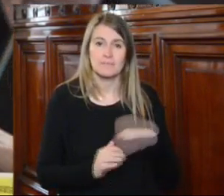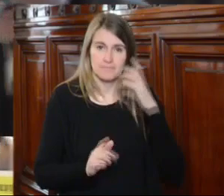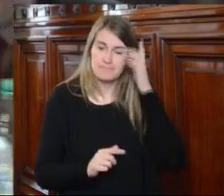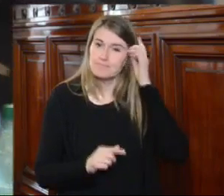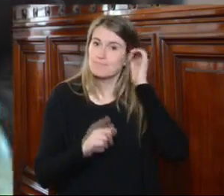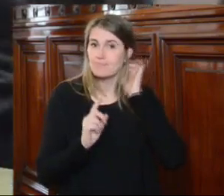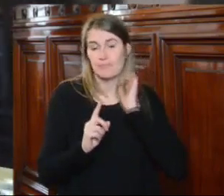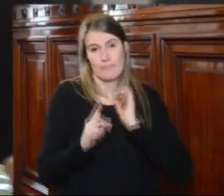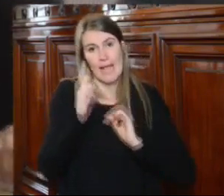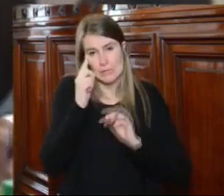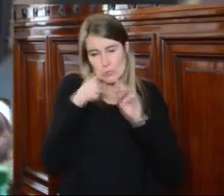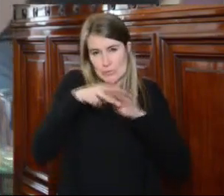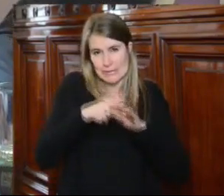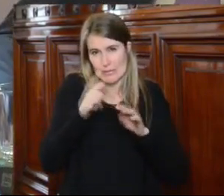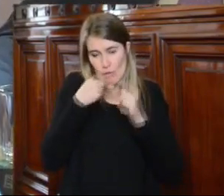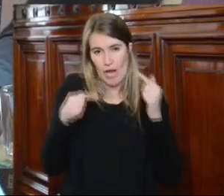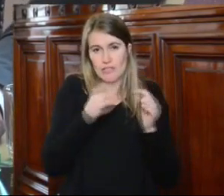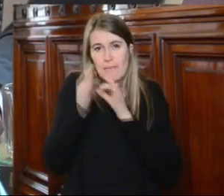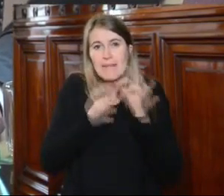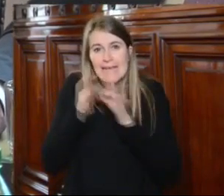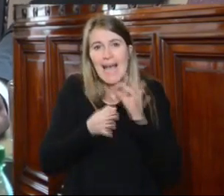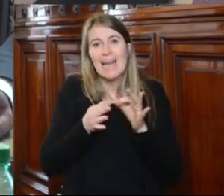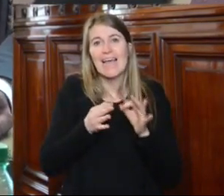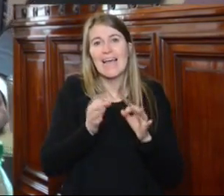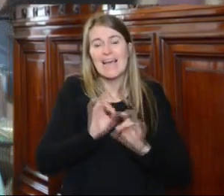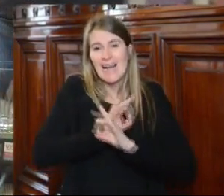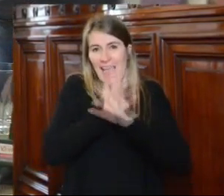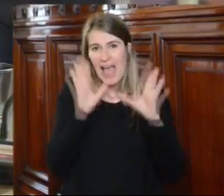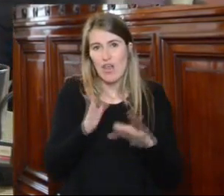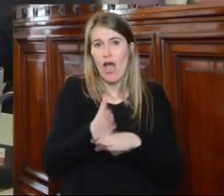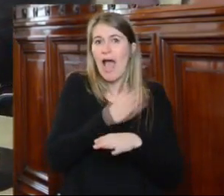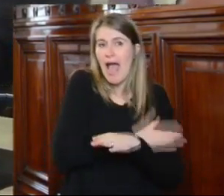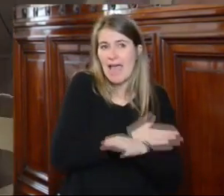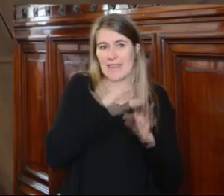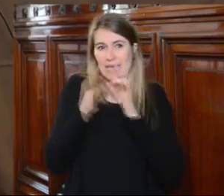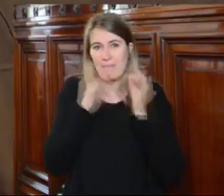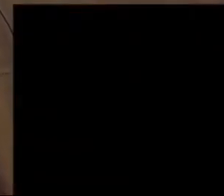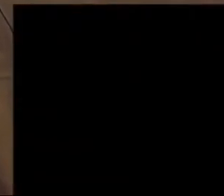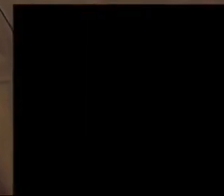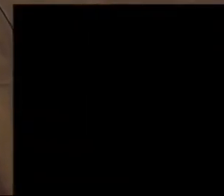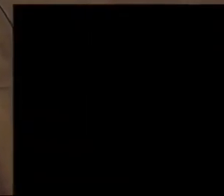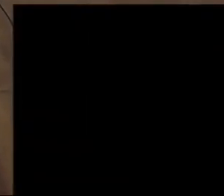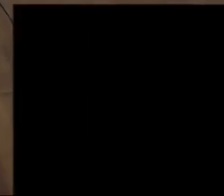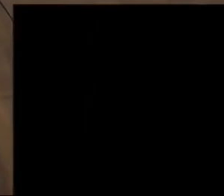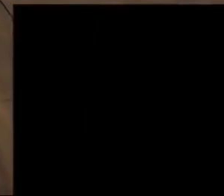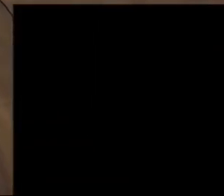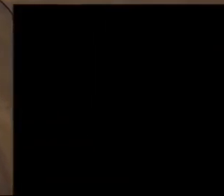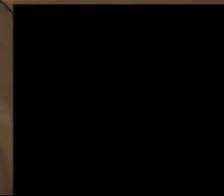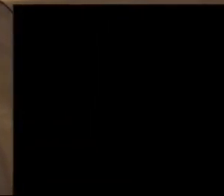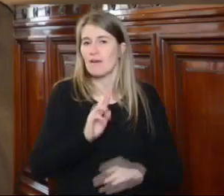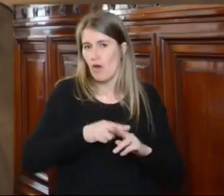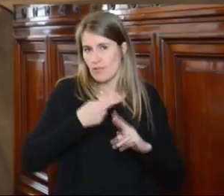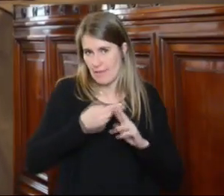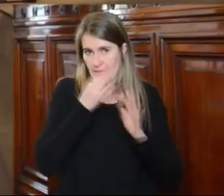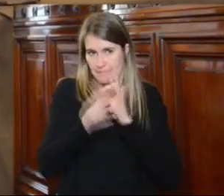simplemente para aclarar creo que lo había dicho un poco más claro en mi primera intervención ahora tal vez no quedó claro yo lo que voy a